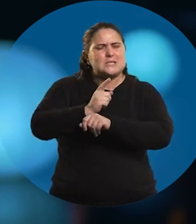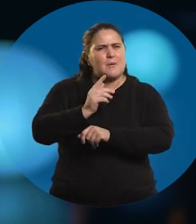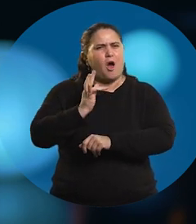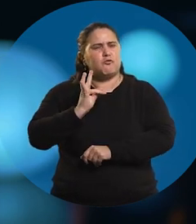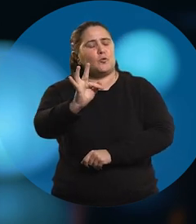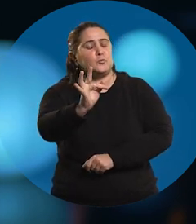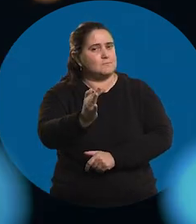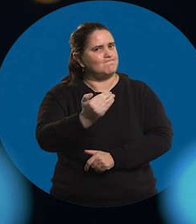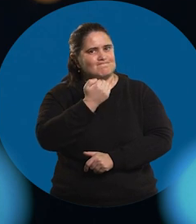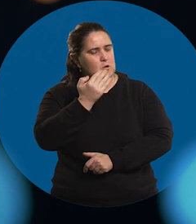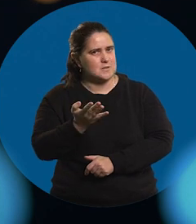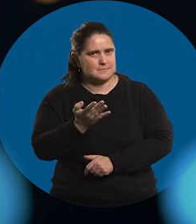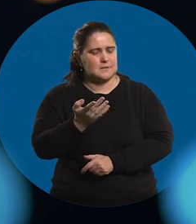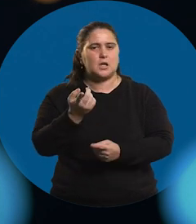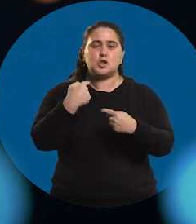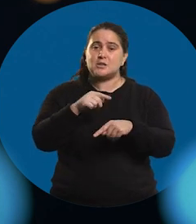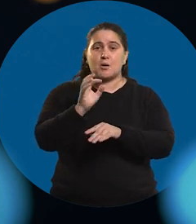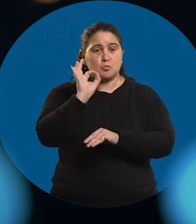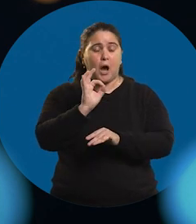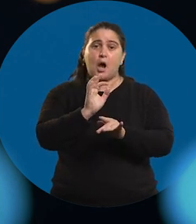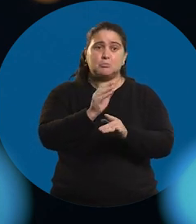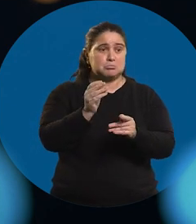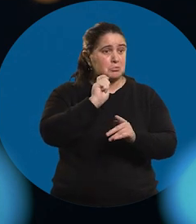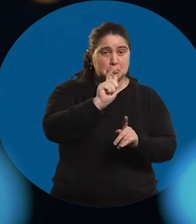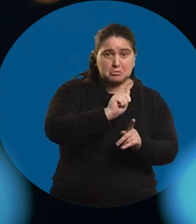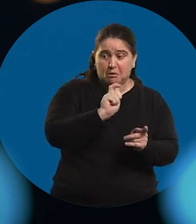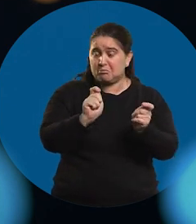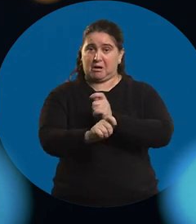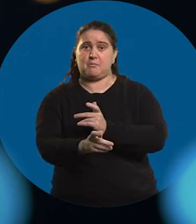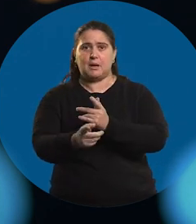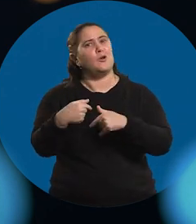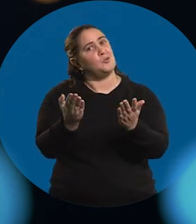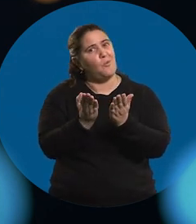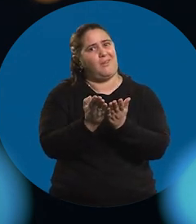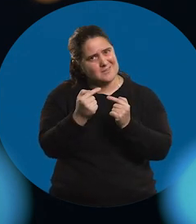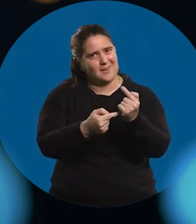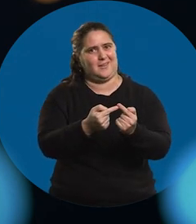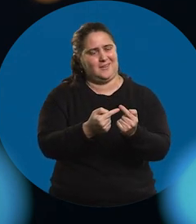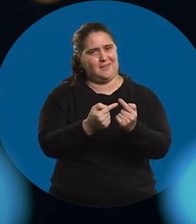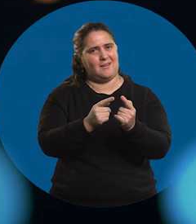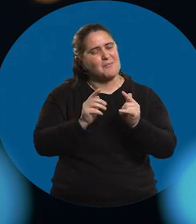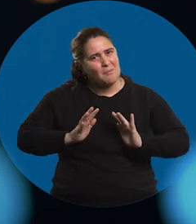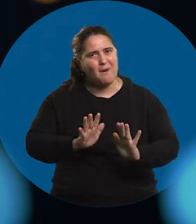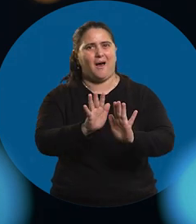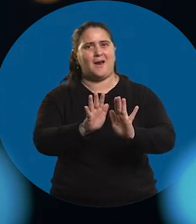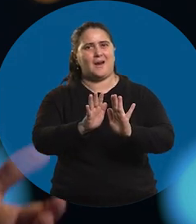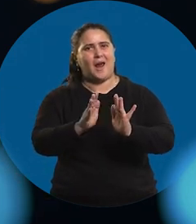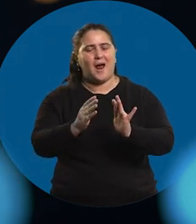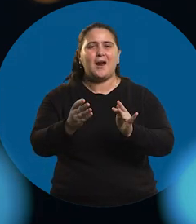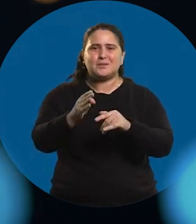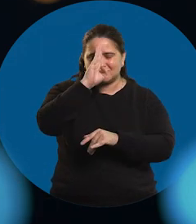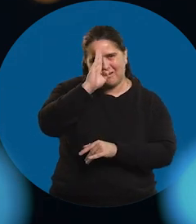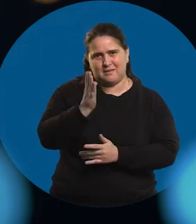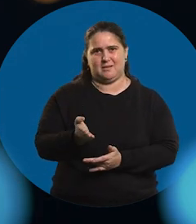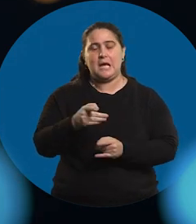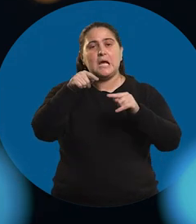a largo plazo. Entonces bueno, esa posibilidad de, si no te gusta cambiás, pero estudiá, hace algo, prepárate,